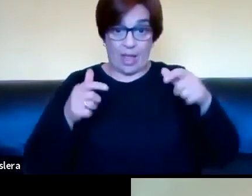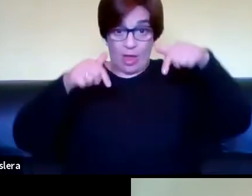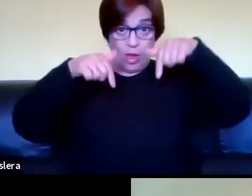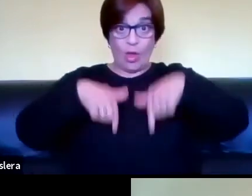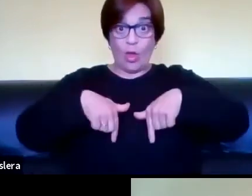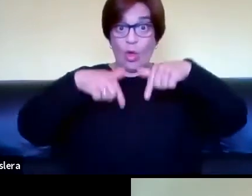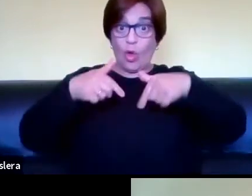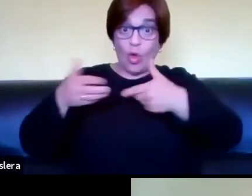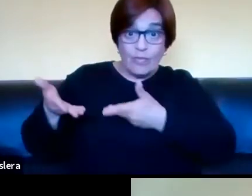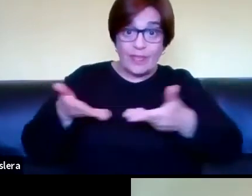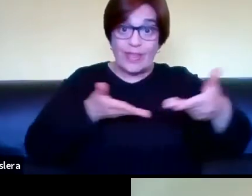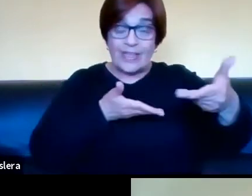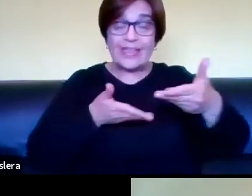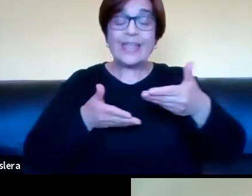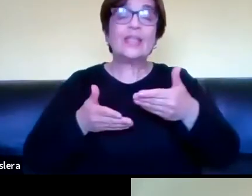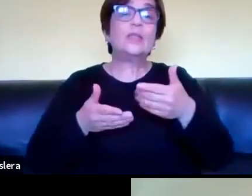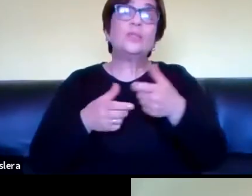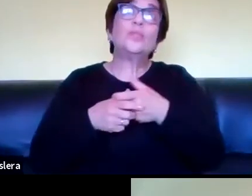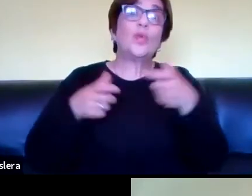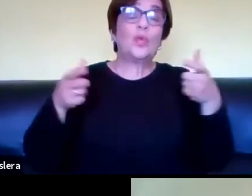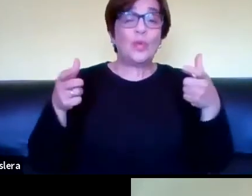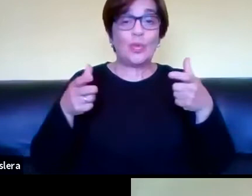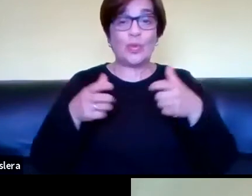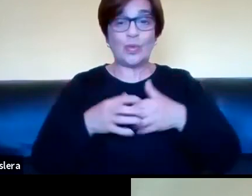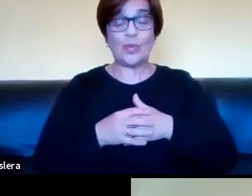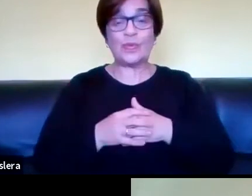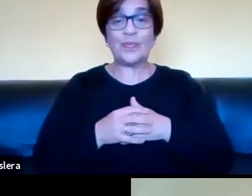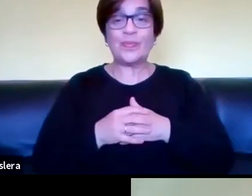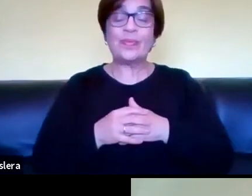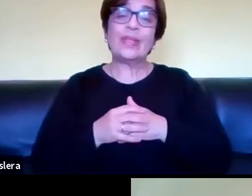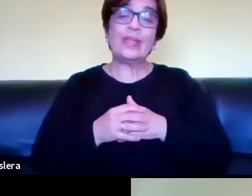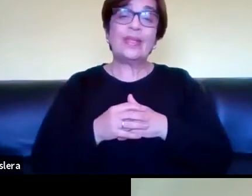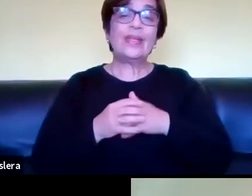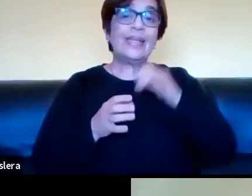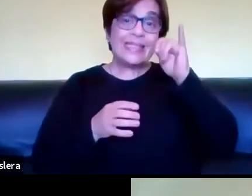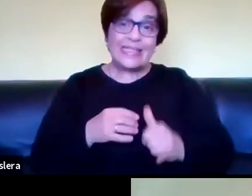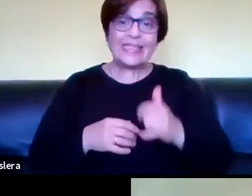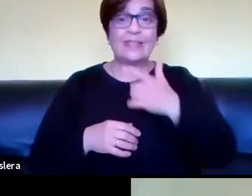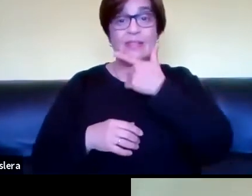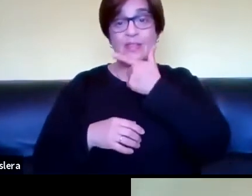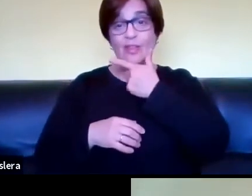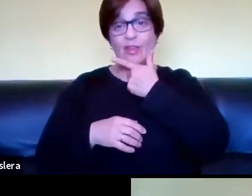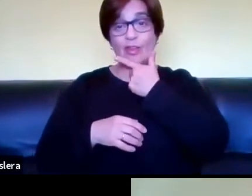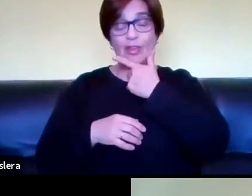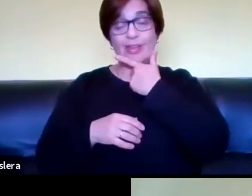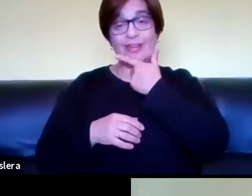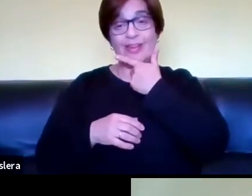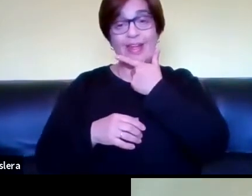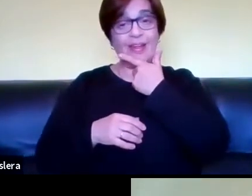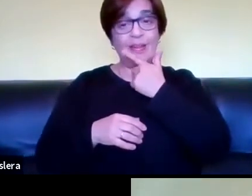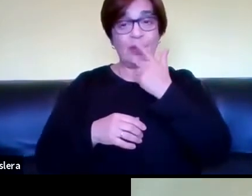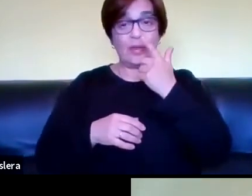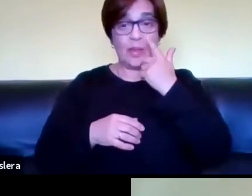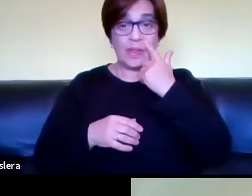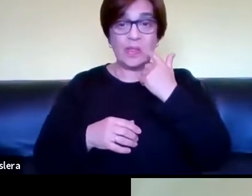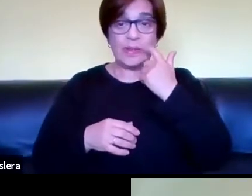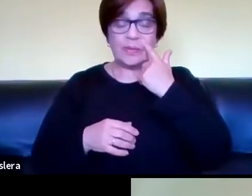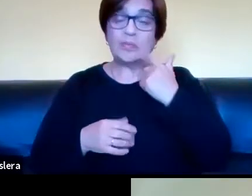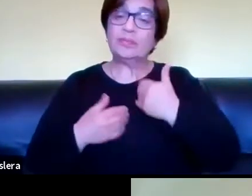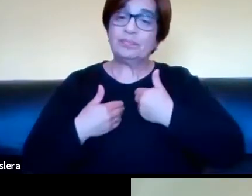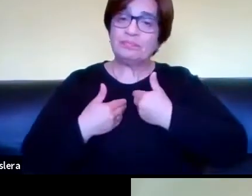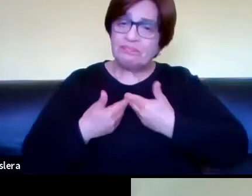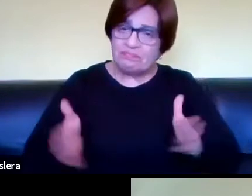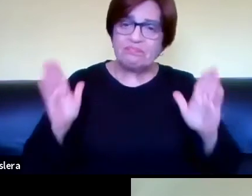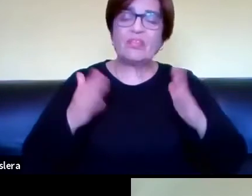de esta invitación, que por suerte tuvimos la fortuna de que Leonardo estaba disponible y